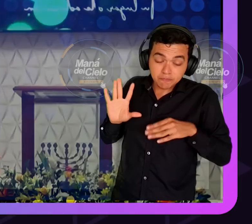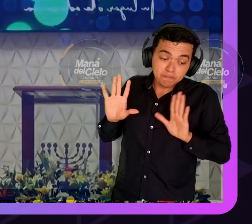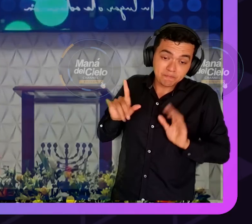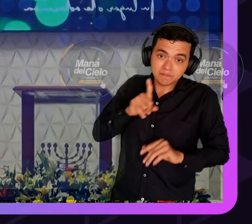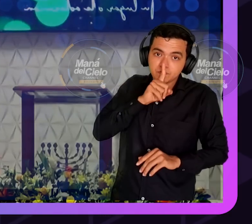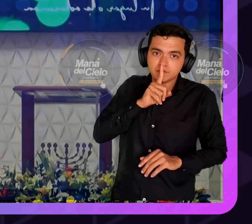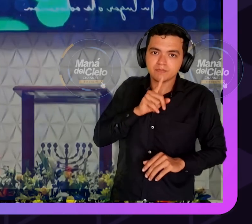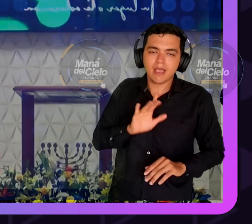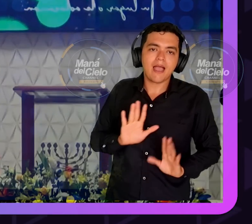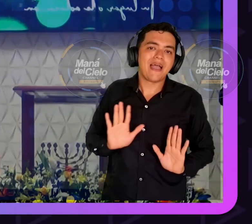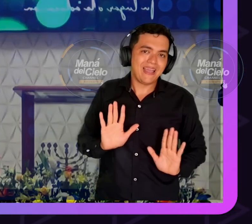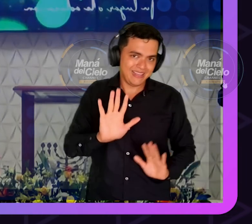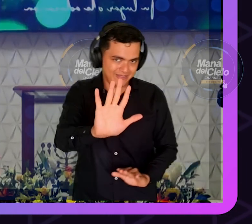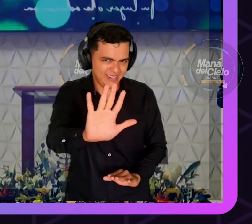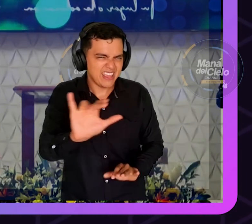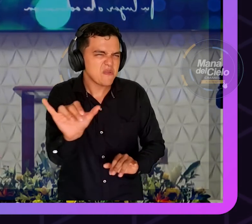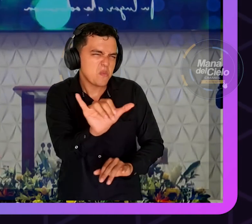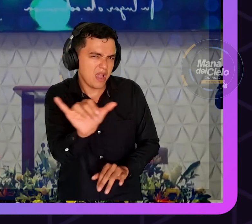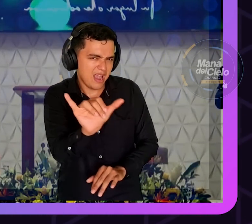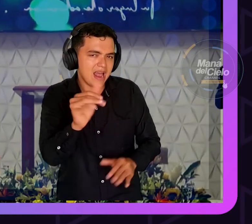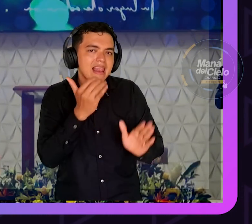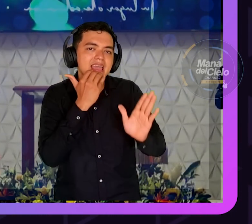pero créeme que no tuve la culpa de nacer ahí.